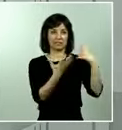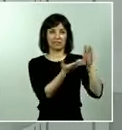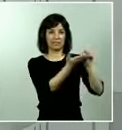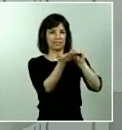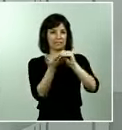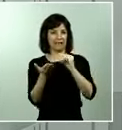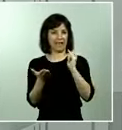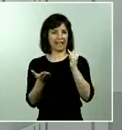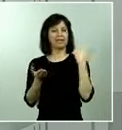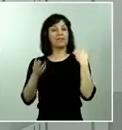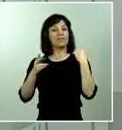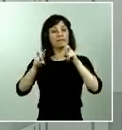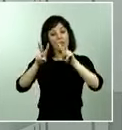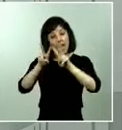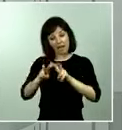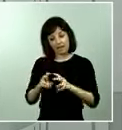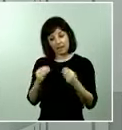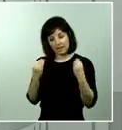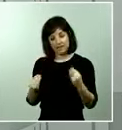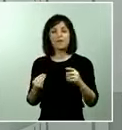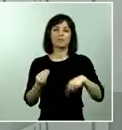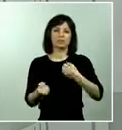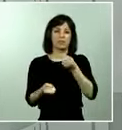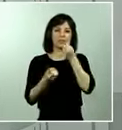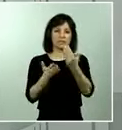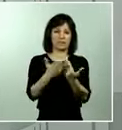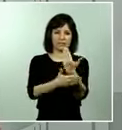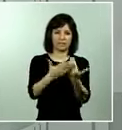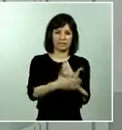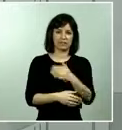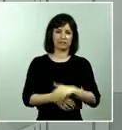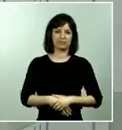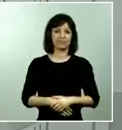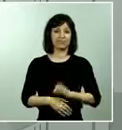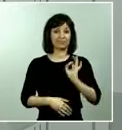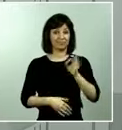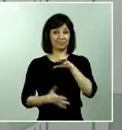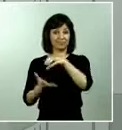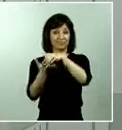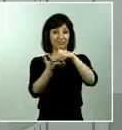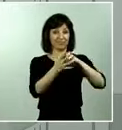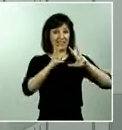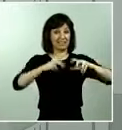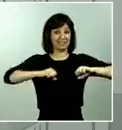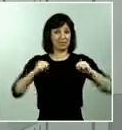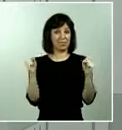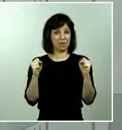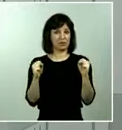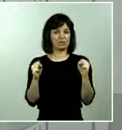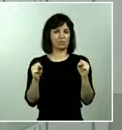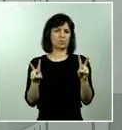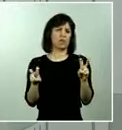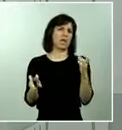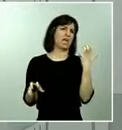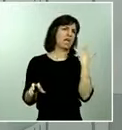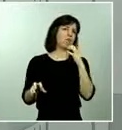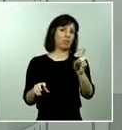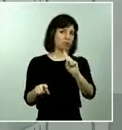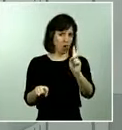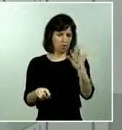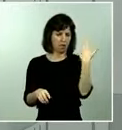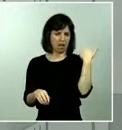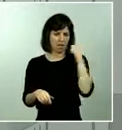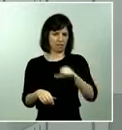por nuestros expertos las residencias de mayores efectivamente son esto no es una novedad lo son desde hace ya varias semanas un